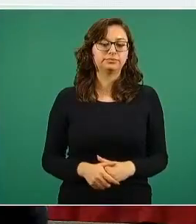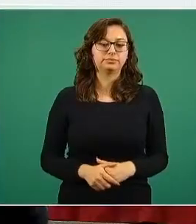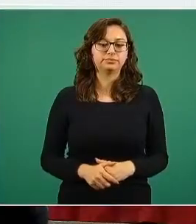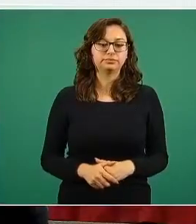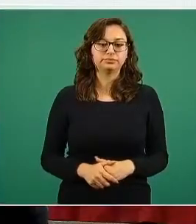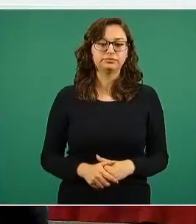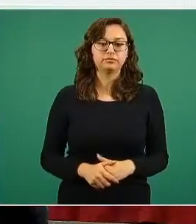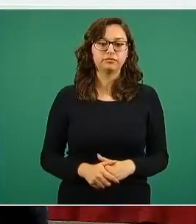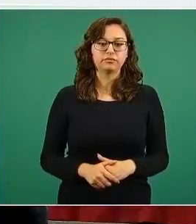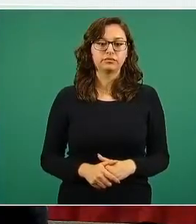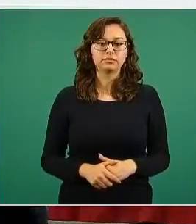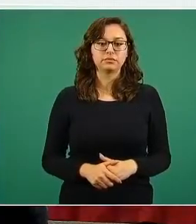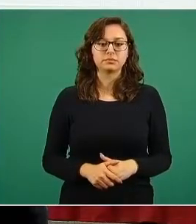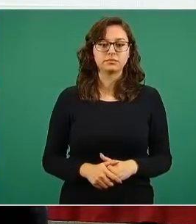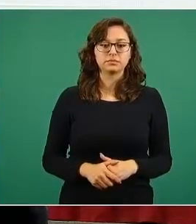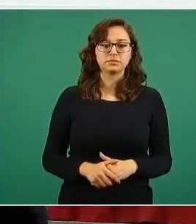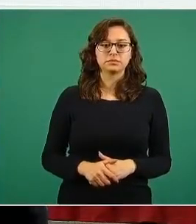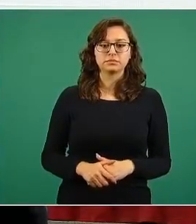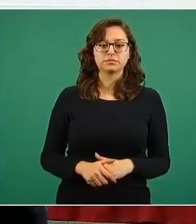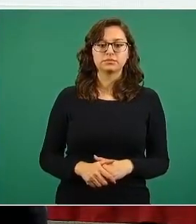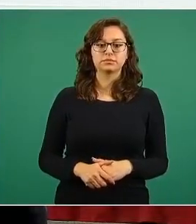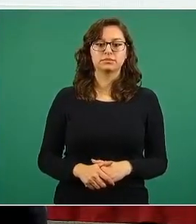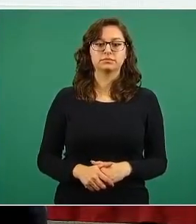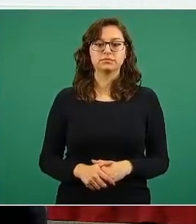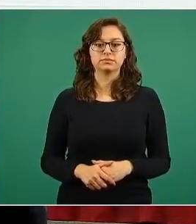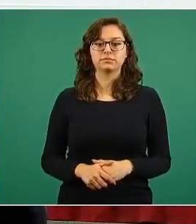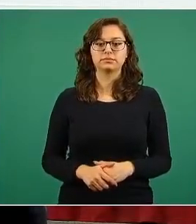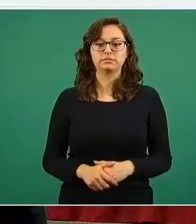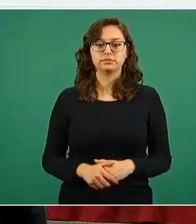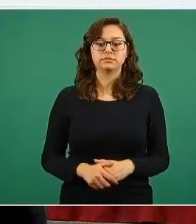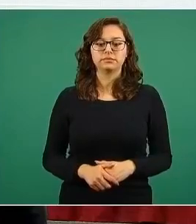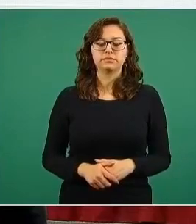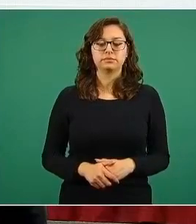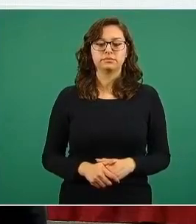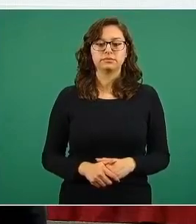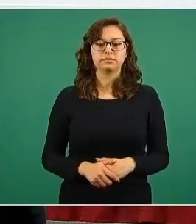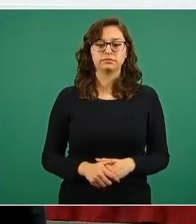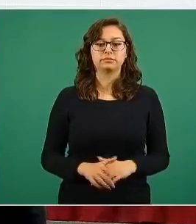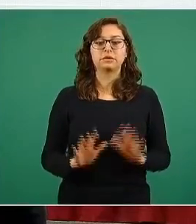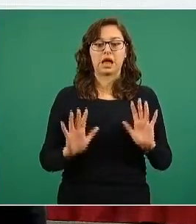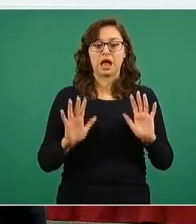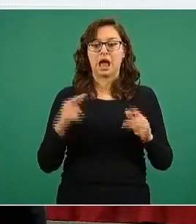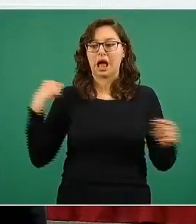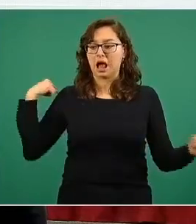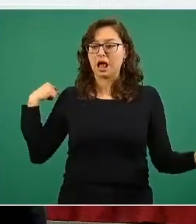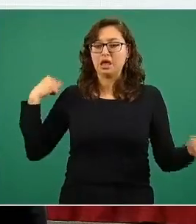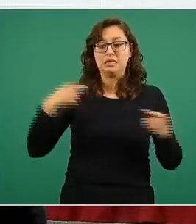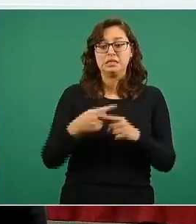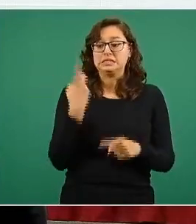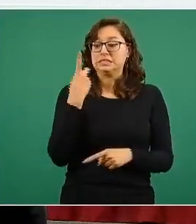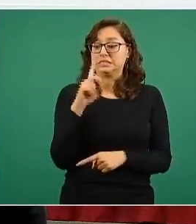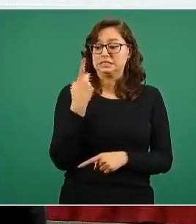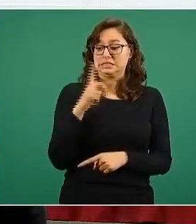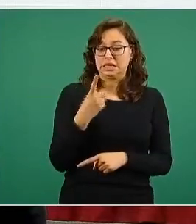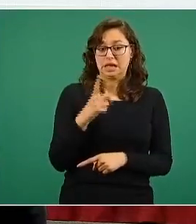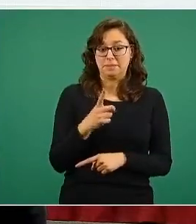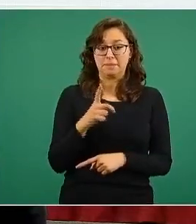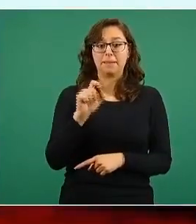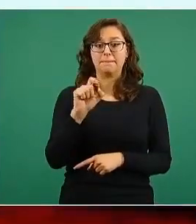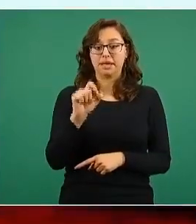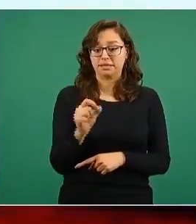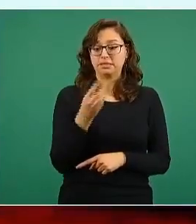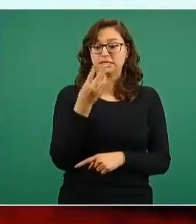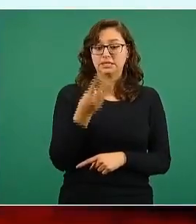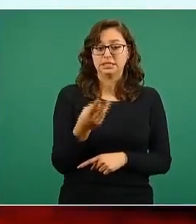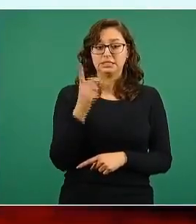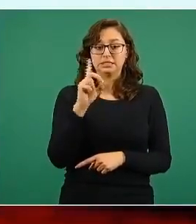Y aquí tenemos finalmente la llegada de las vacunas en los distintos bloques en que han llegado. La del 23 de diciembre, que